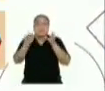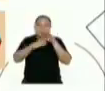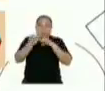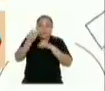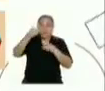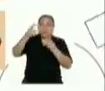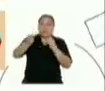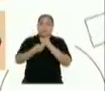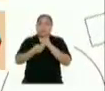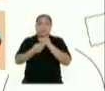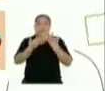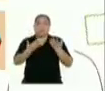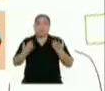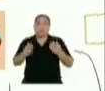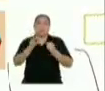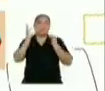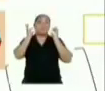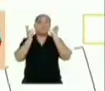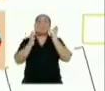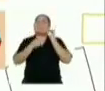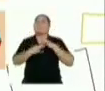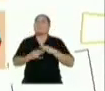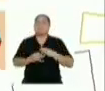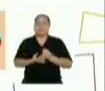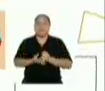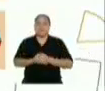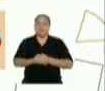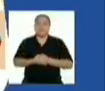cajitas para guardar cosas hasta accesorios.